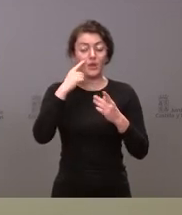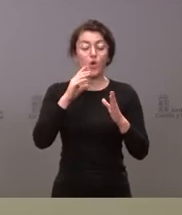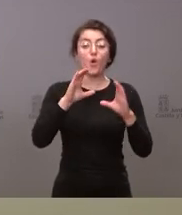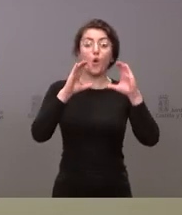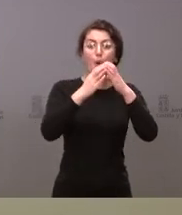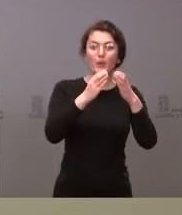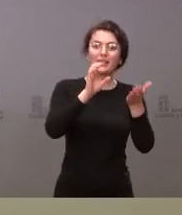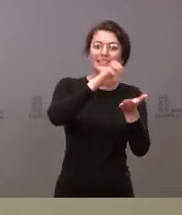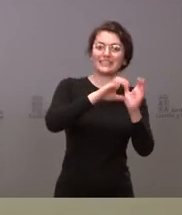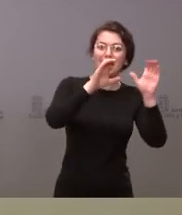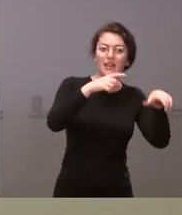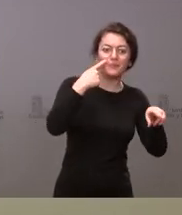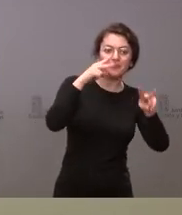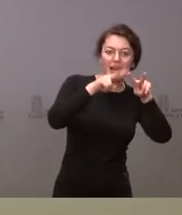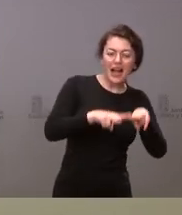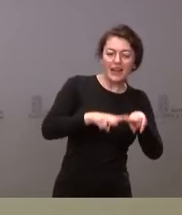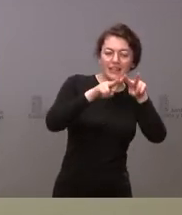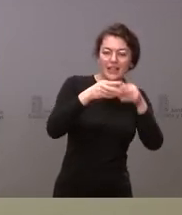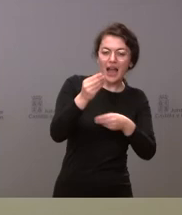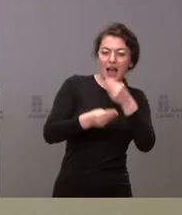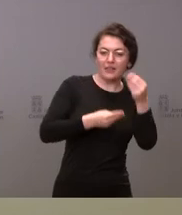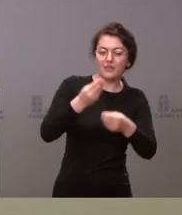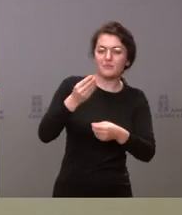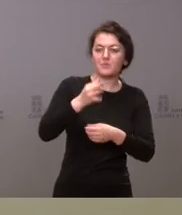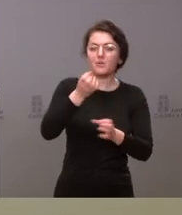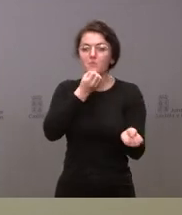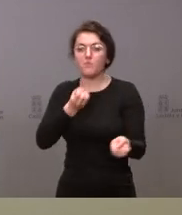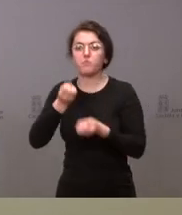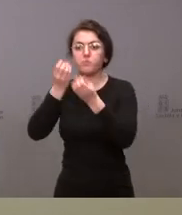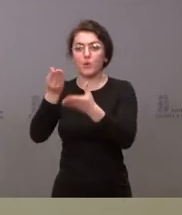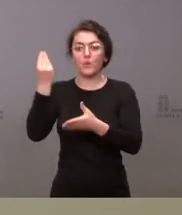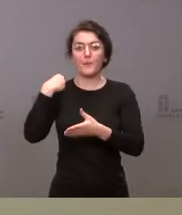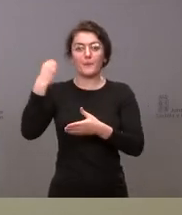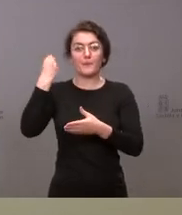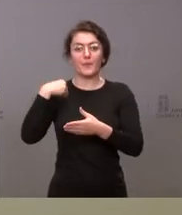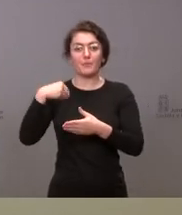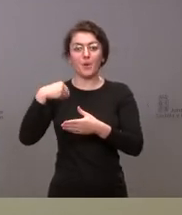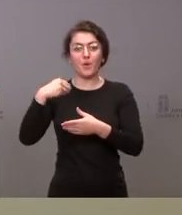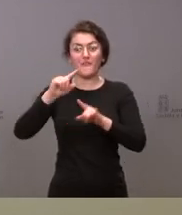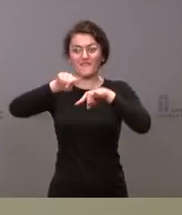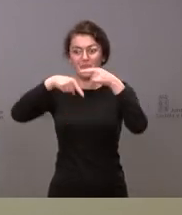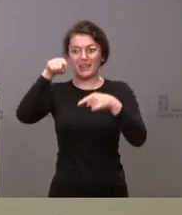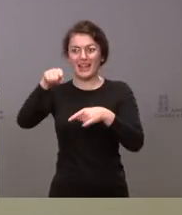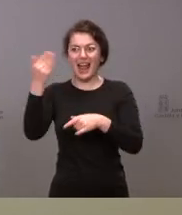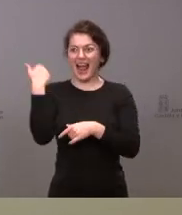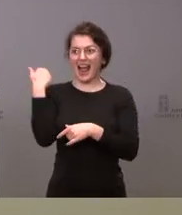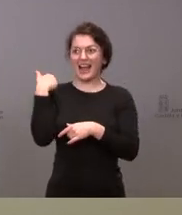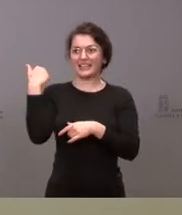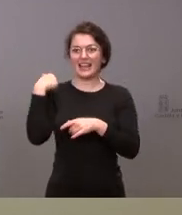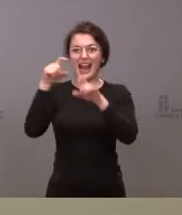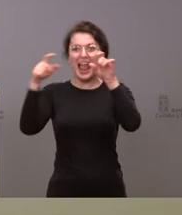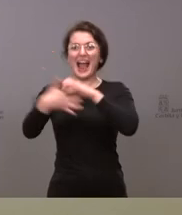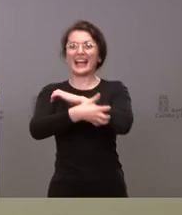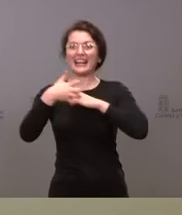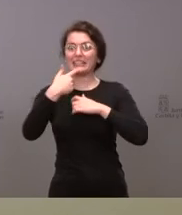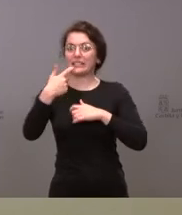lanzan a las miles de familias que ayer Caritas situó en una situación muy delicada en el umbral de la pobreza